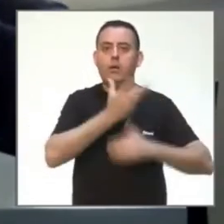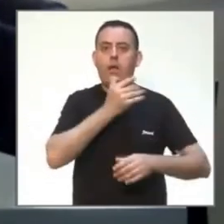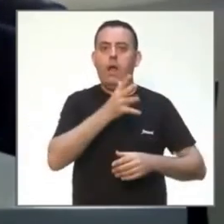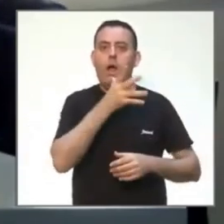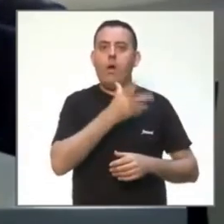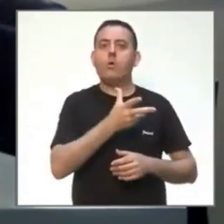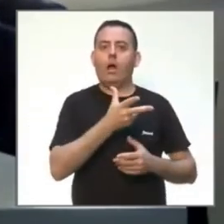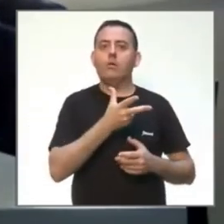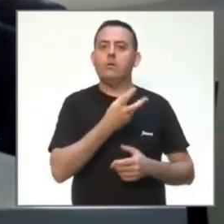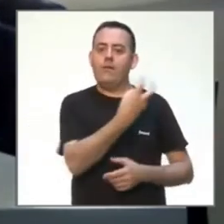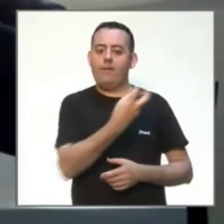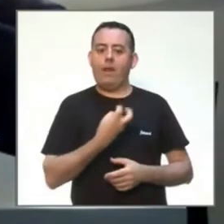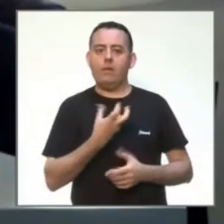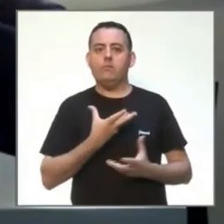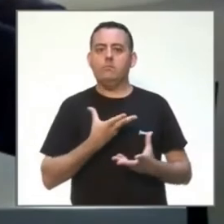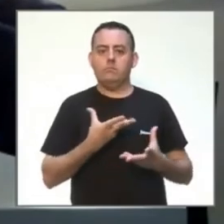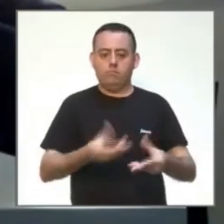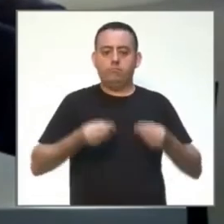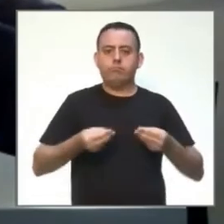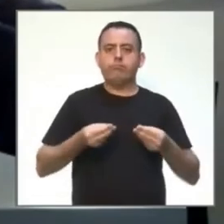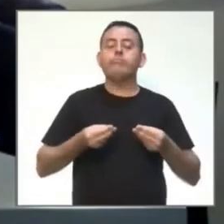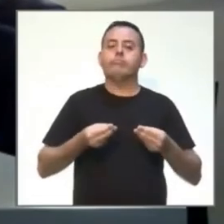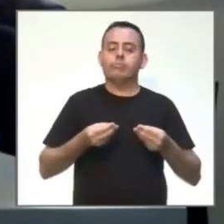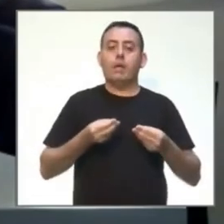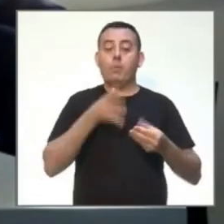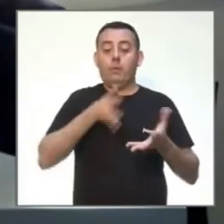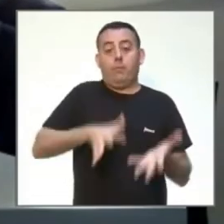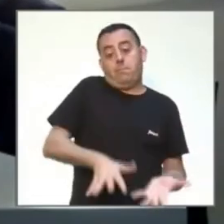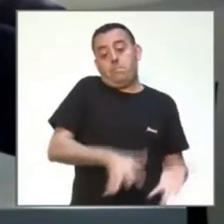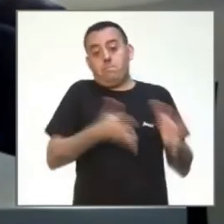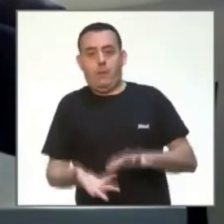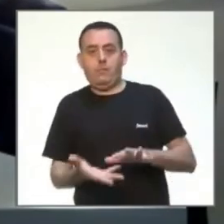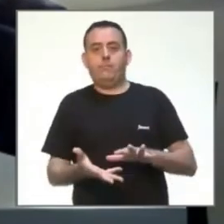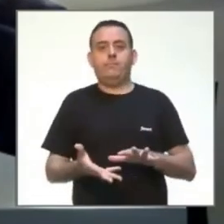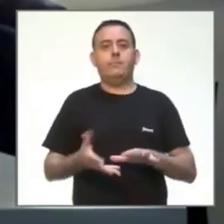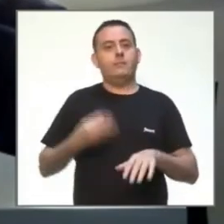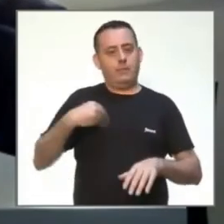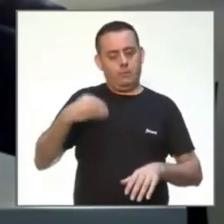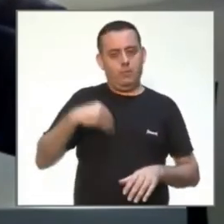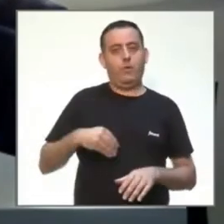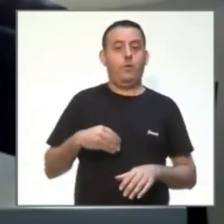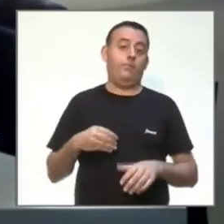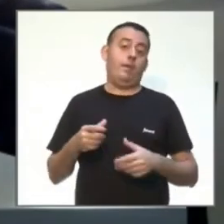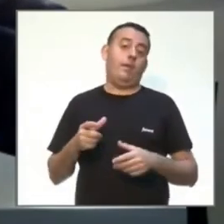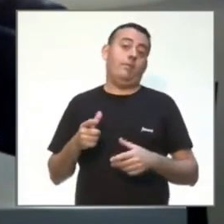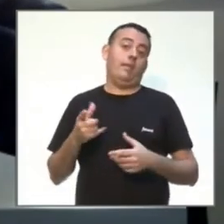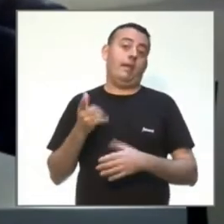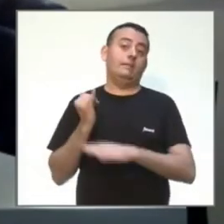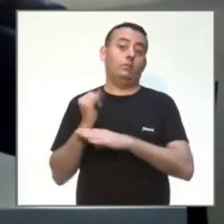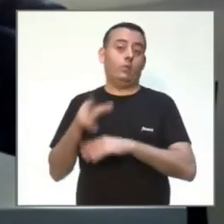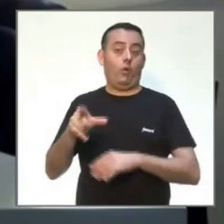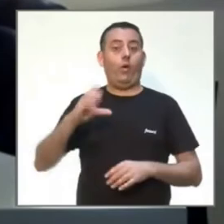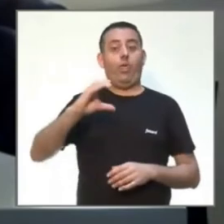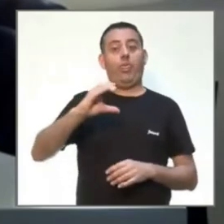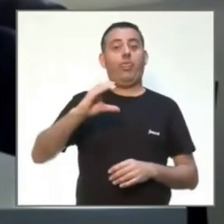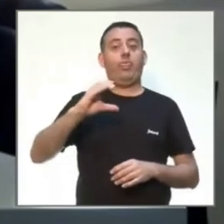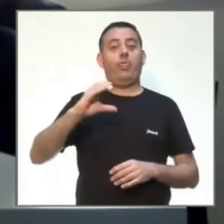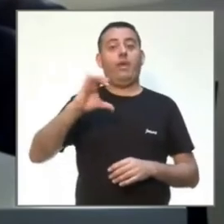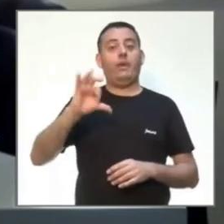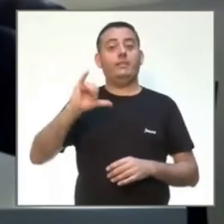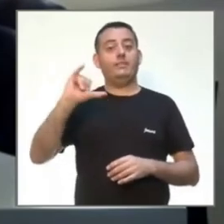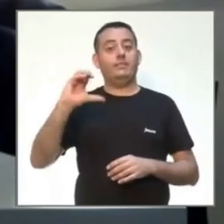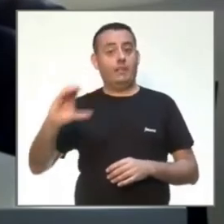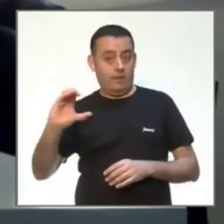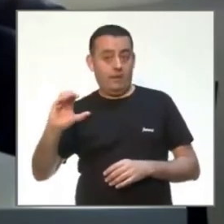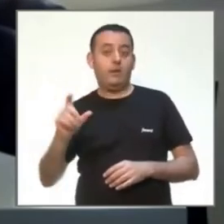poder implementar estas metodologías de parte del CSIC, de parte de la empresa, en colaboración con la Universidad